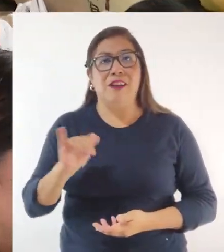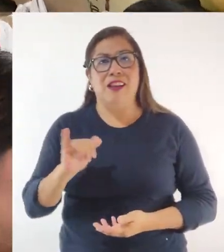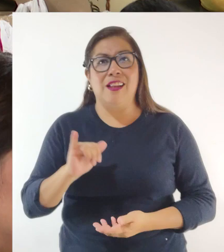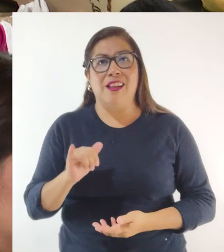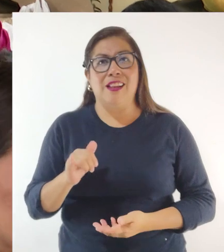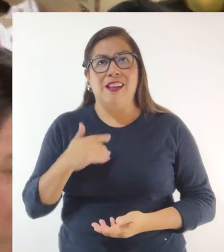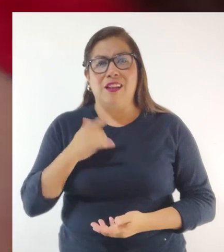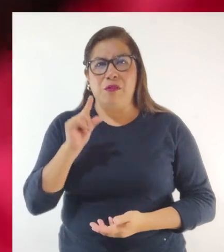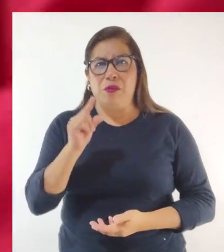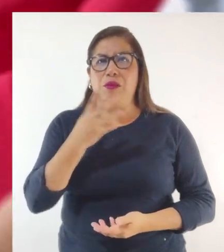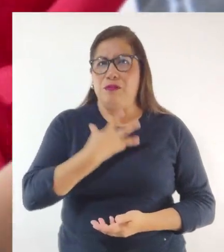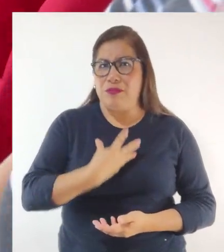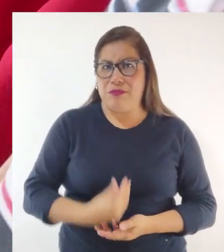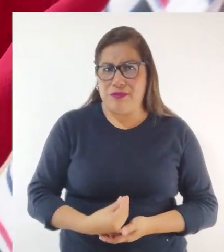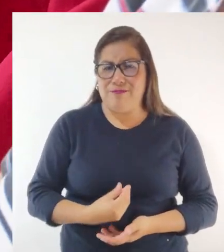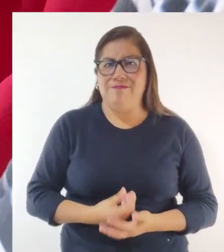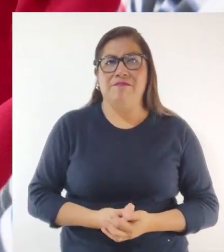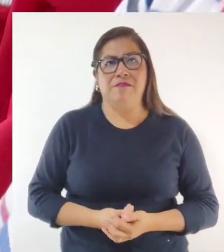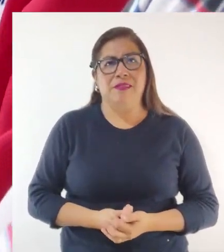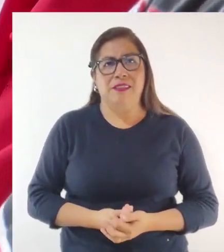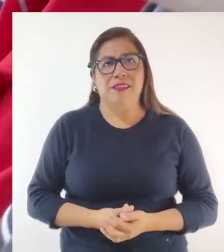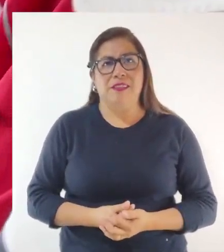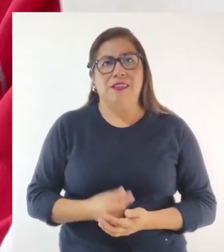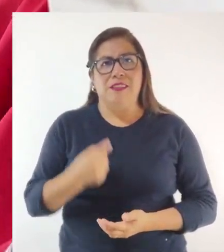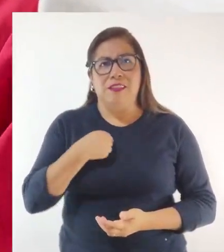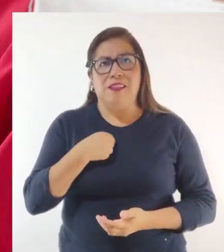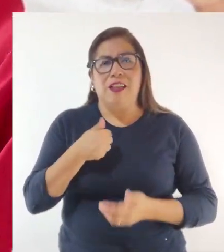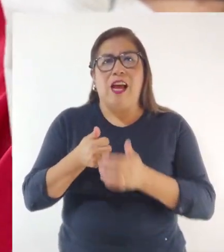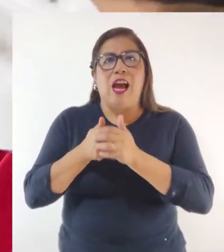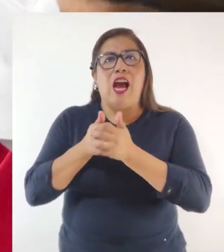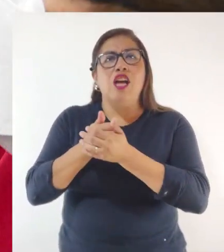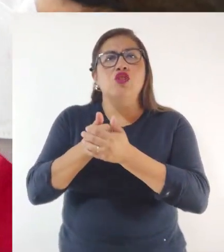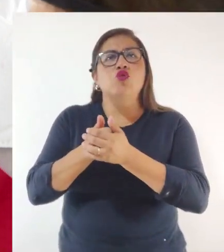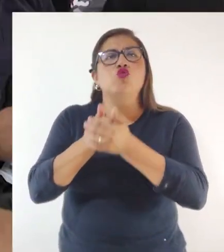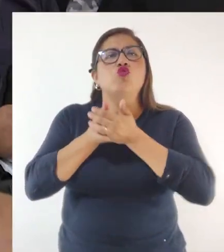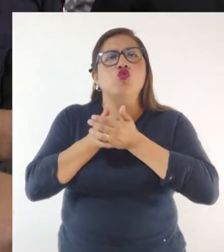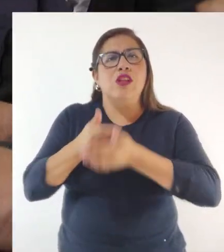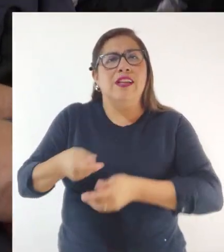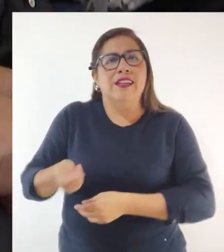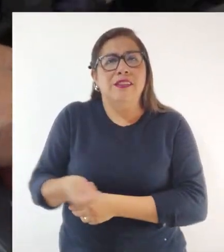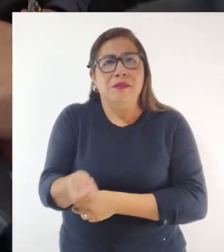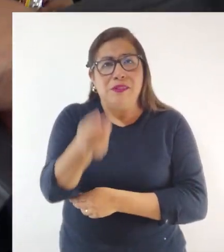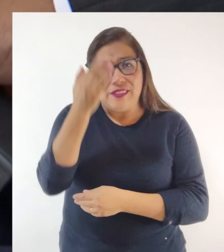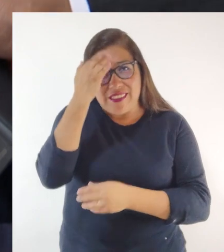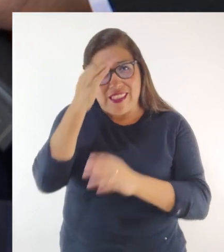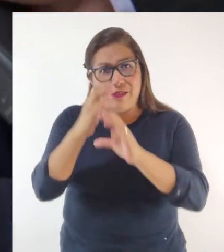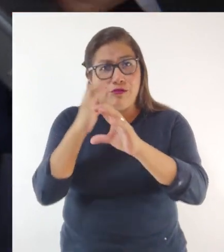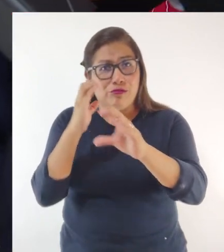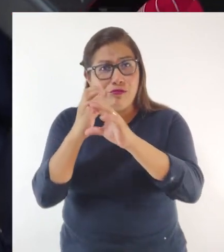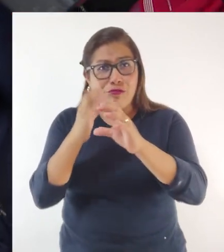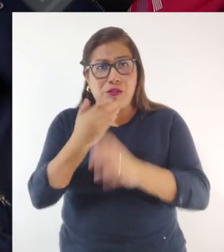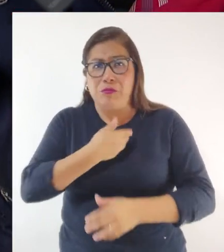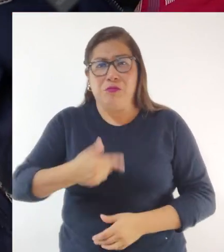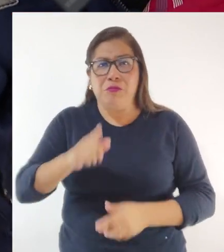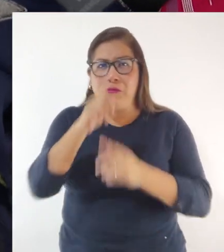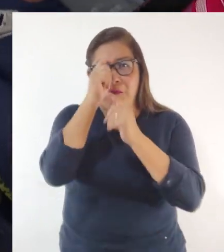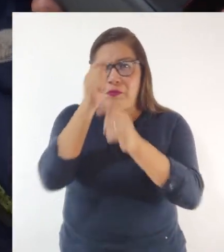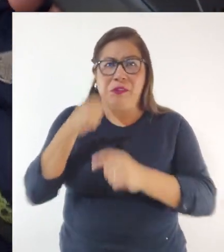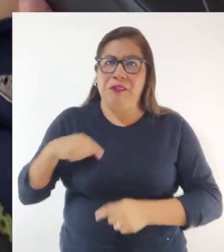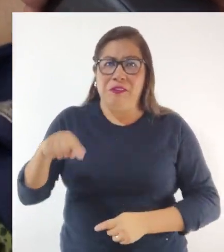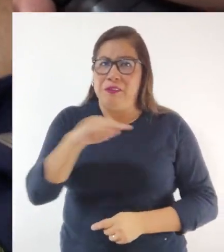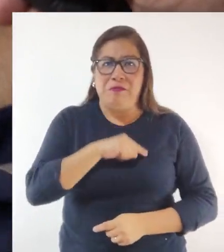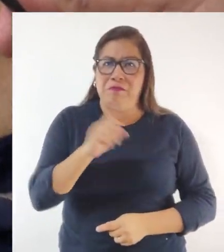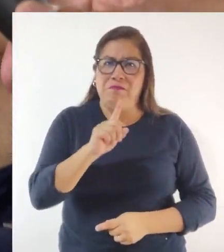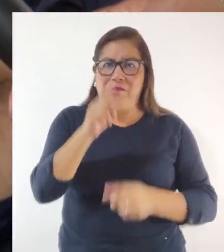deprimidos y el bastón es como nuestro timón porque, bueno, en nuestro aporte público no nos respetan a